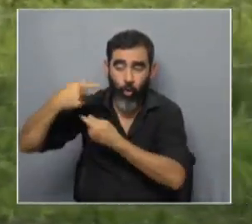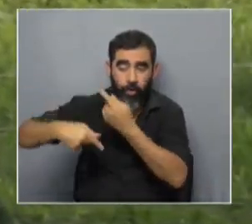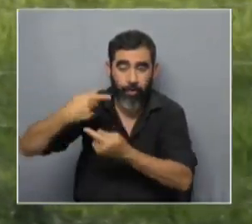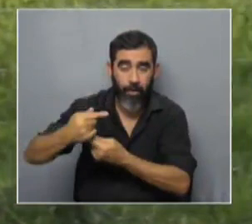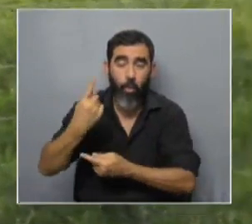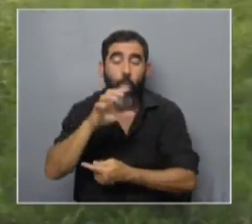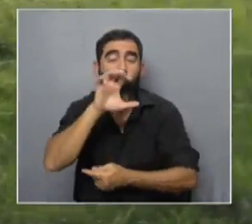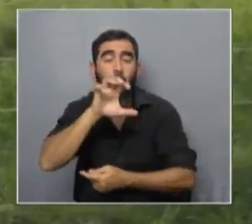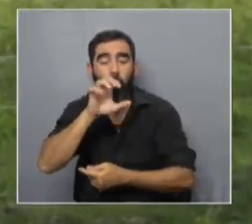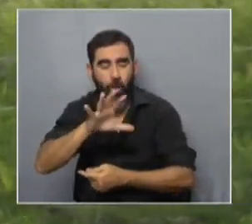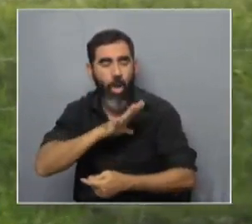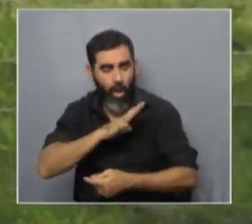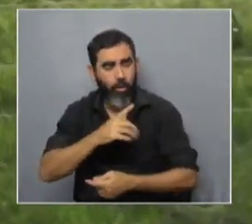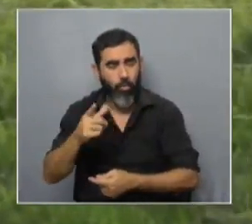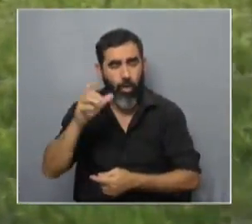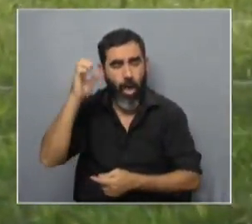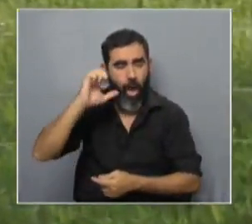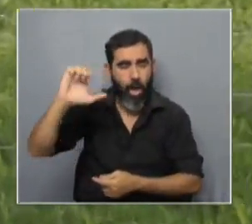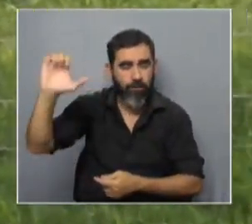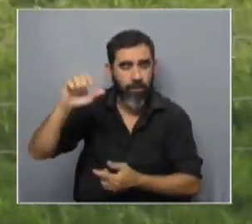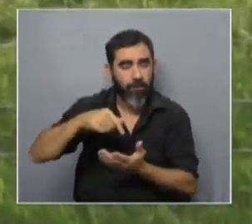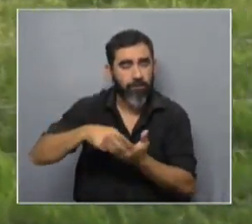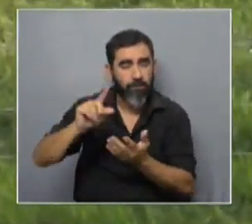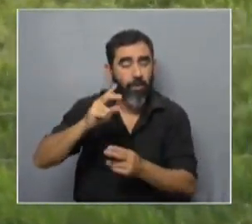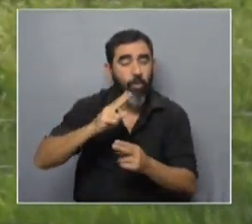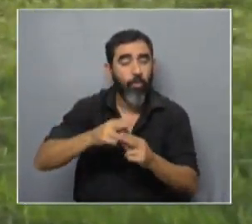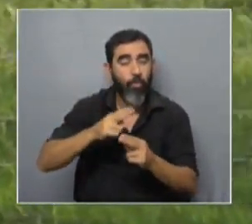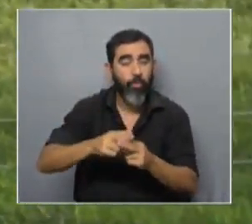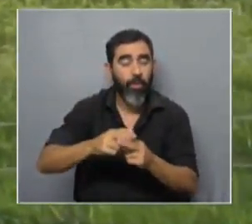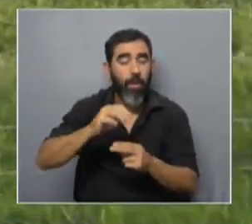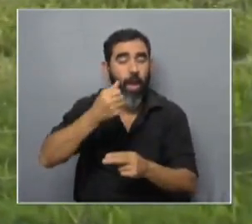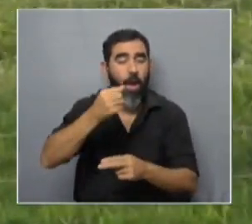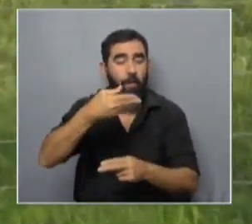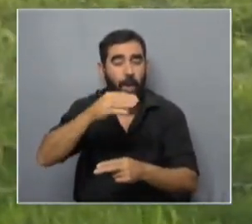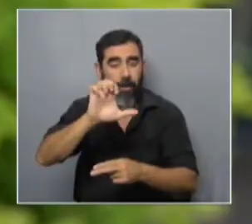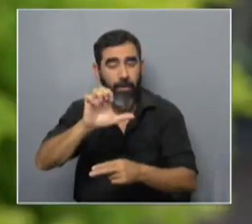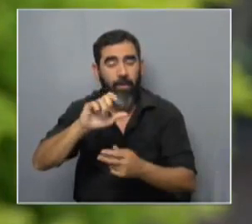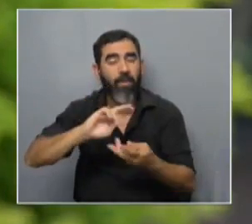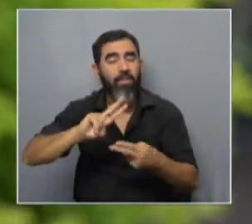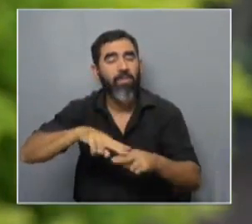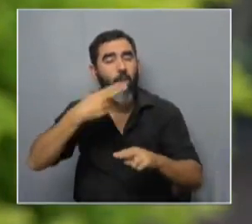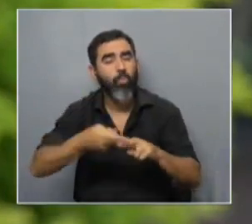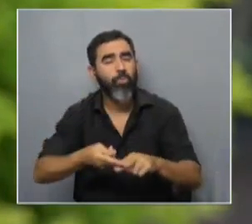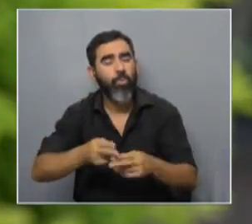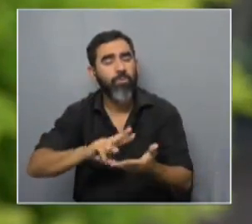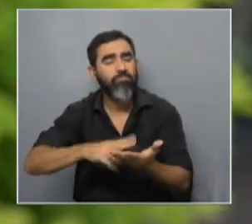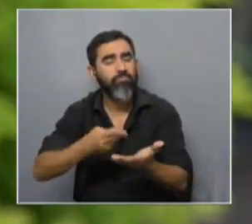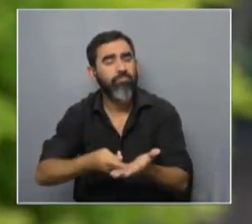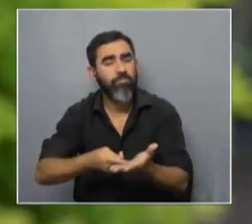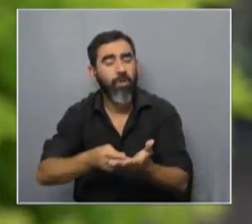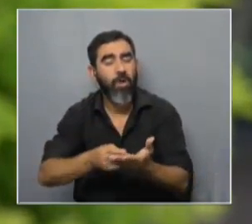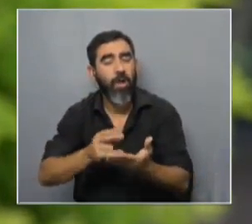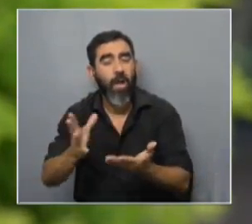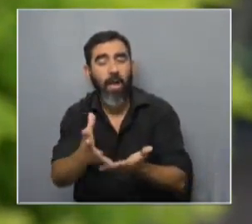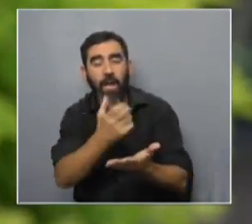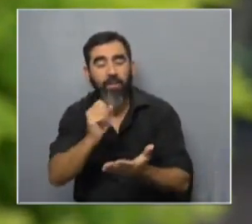perro que todavía existe en Asia Central que se llama el alabay la traducción de alabay en casajo es cazador de